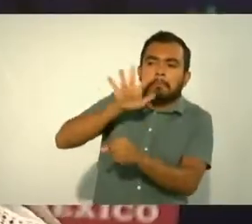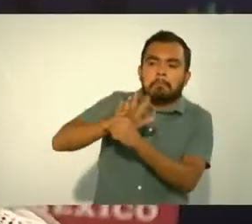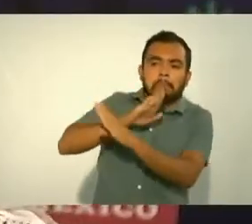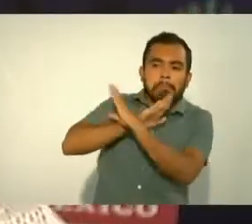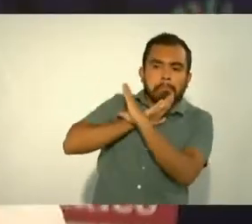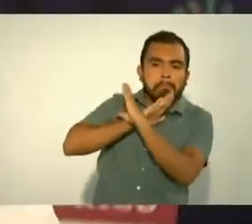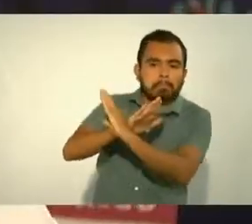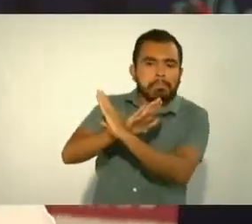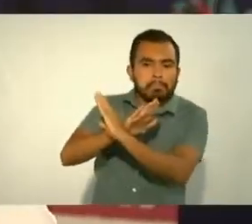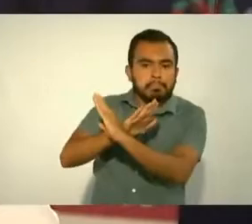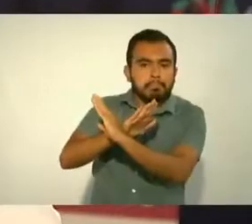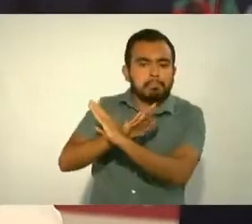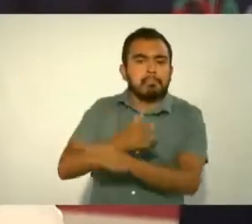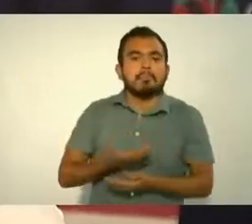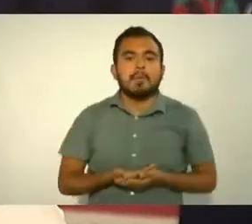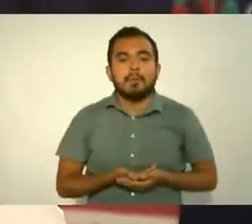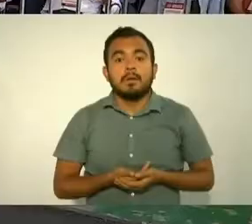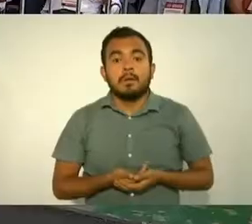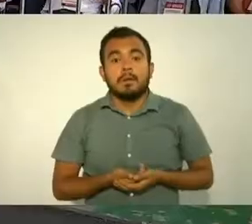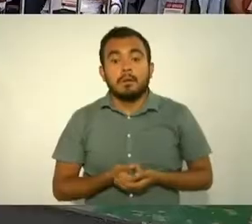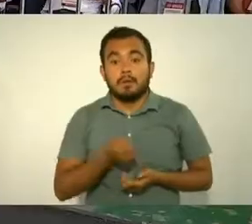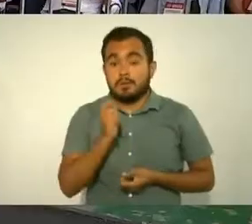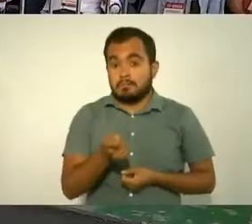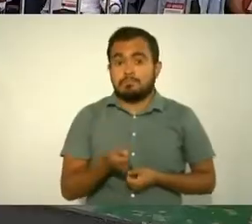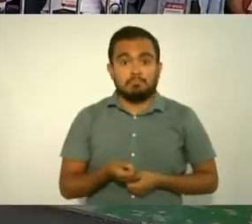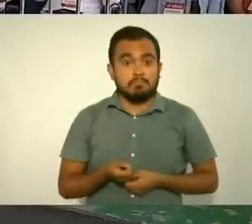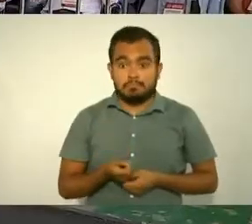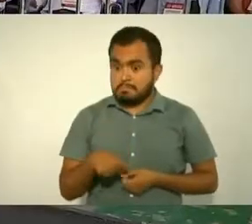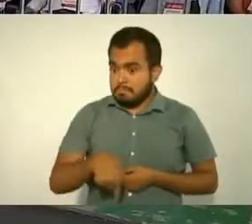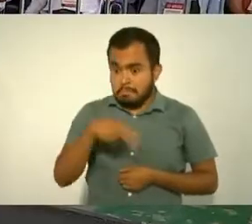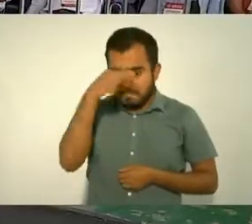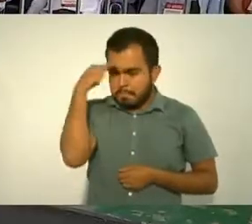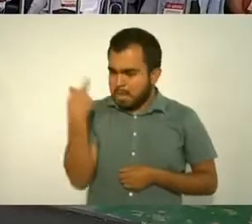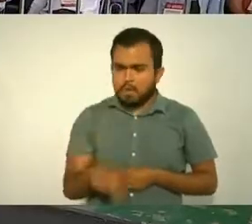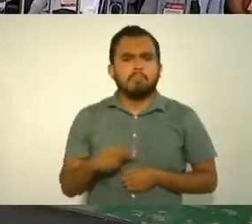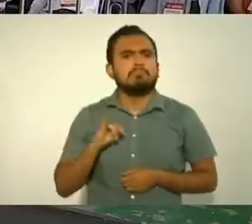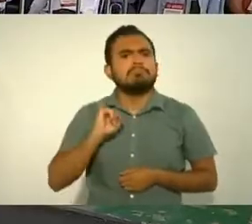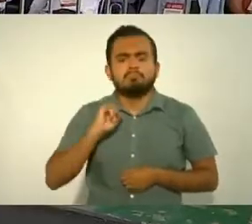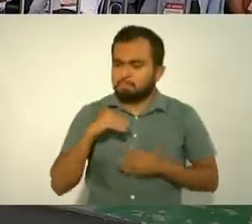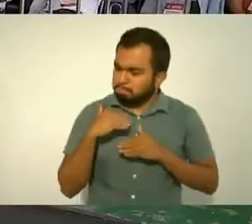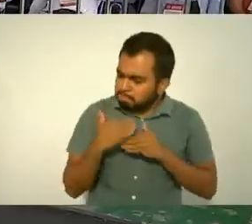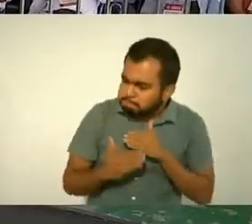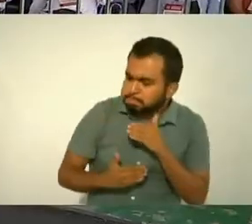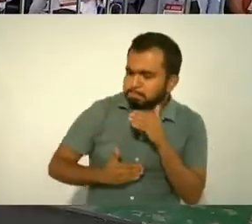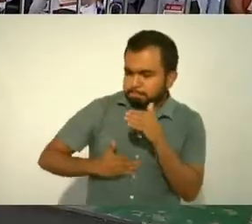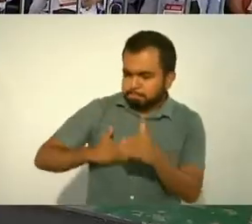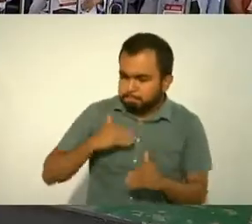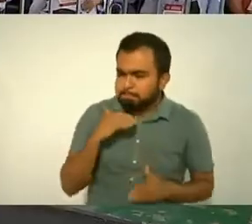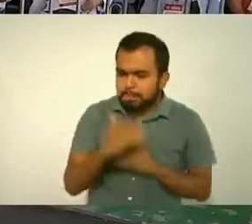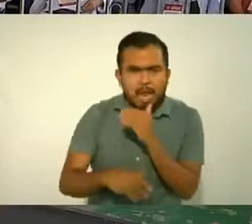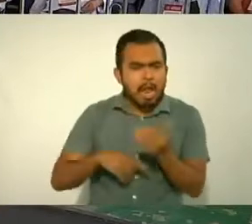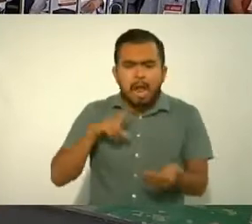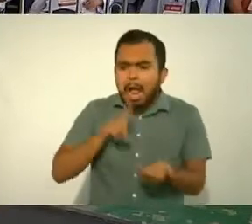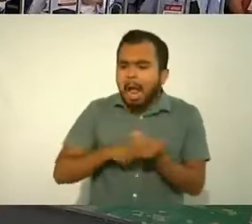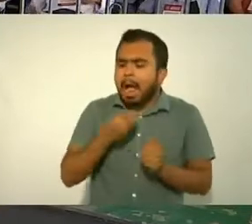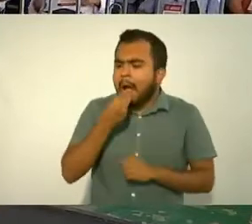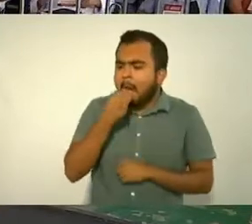Bueno, así como salimos adelante a pesar de los pesares